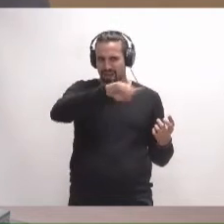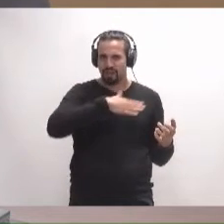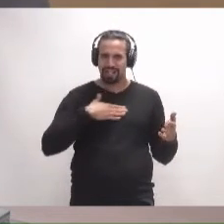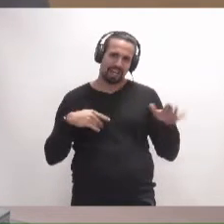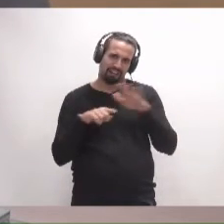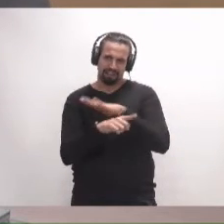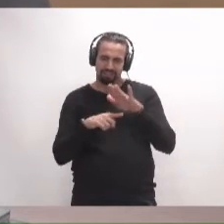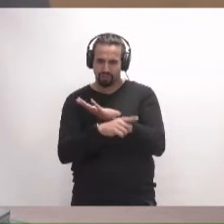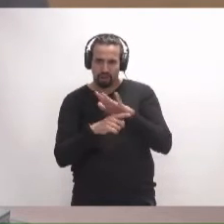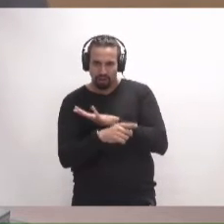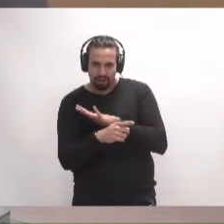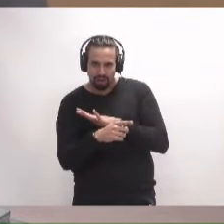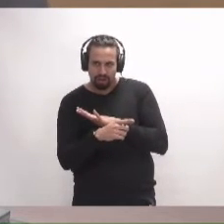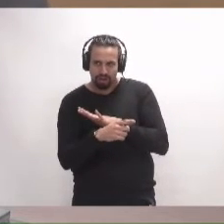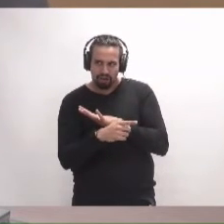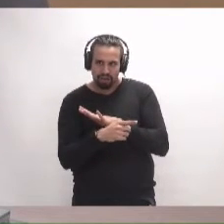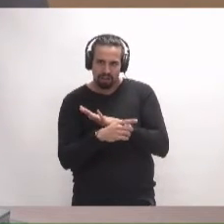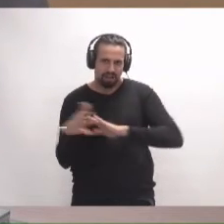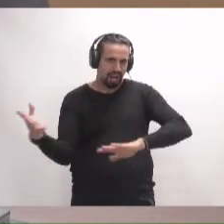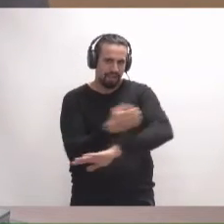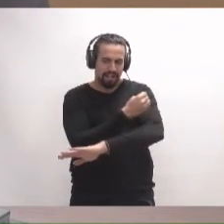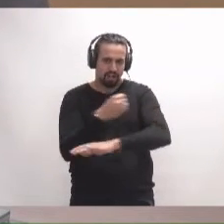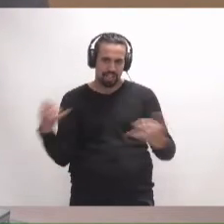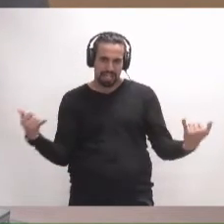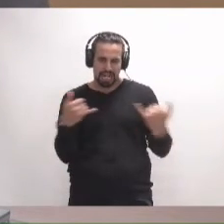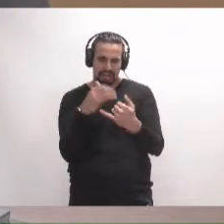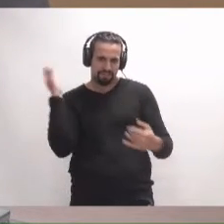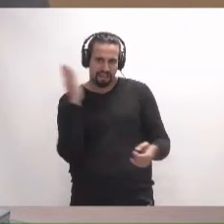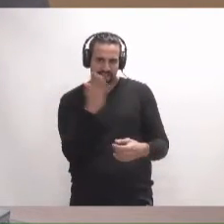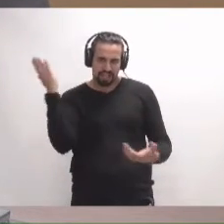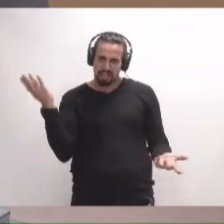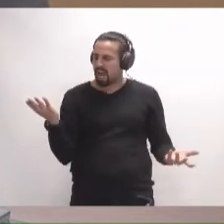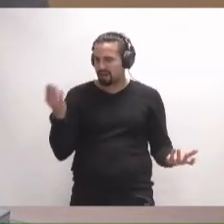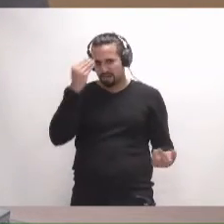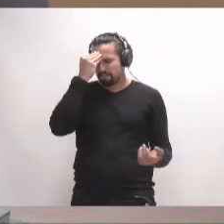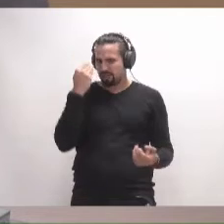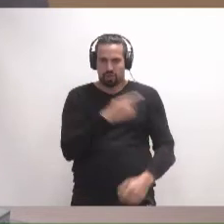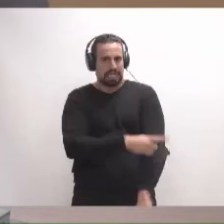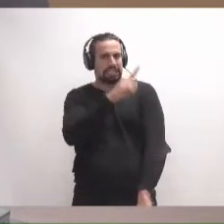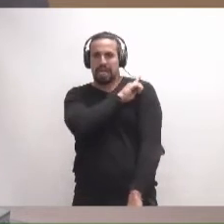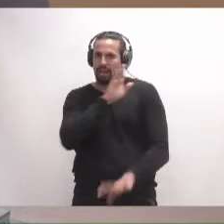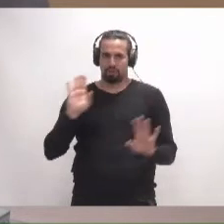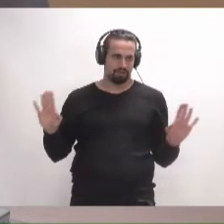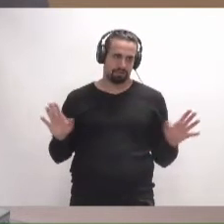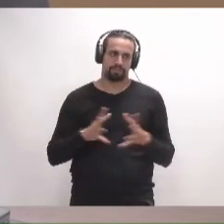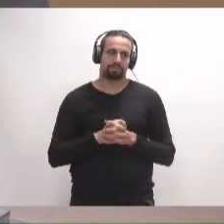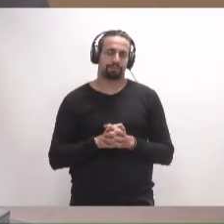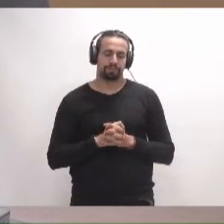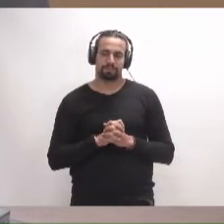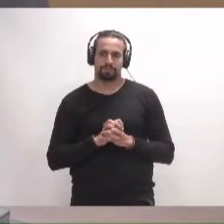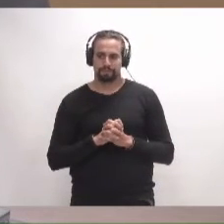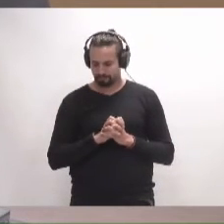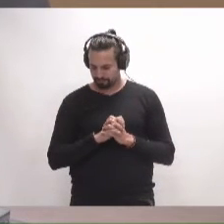torpedear al Cabildo de Tenerife, me parece ya, pues, absolutamente exagerado. Vamos a ver.